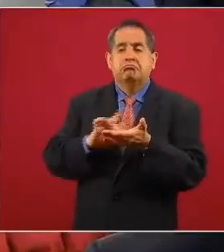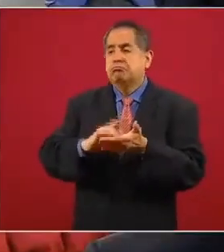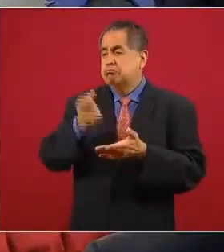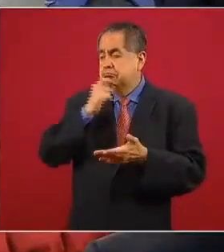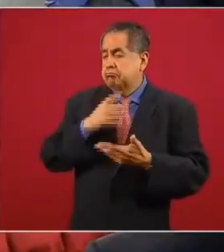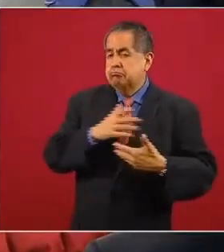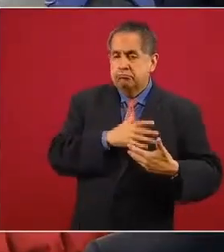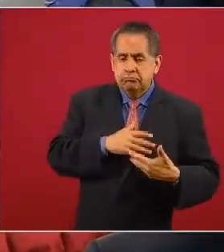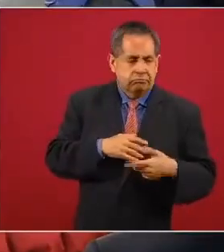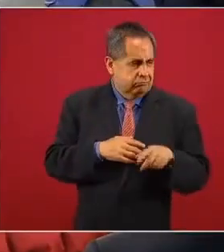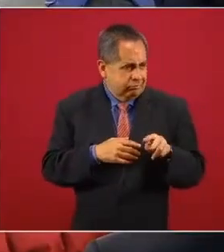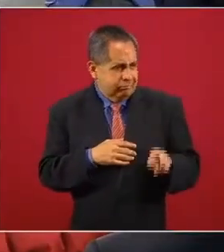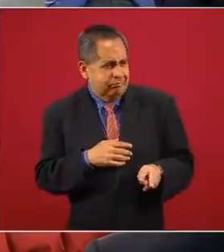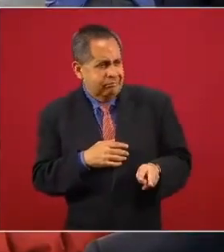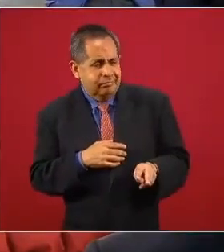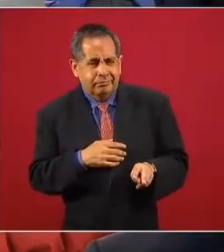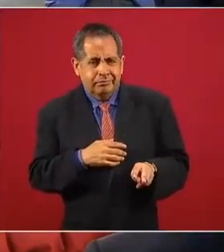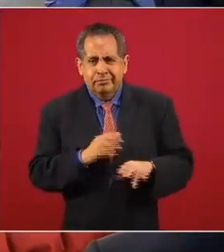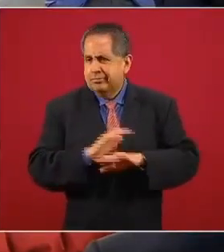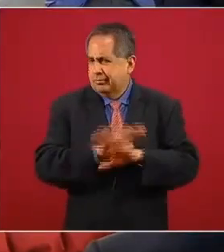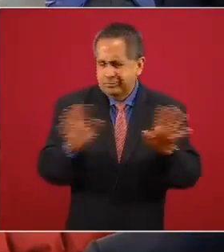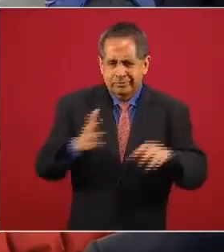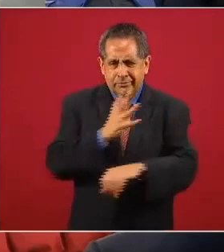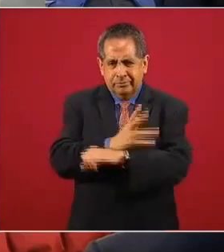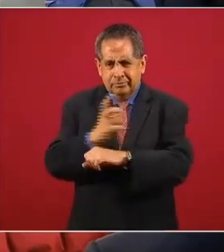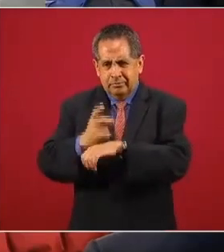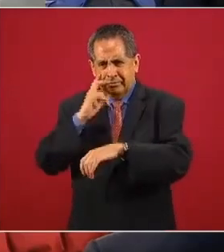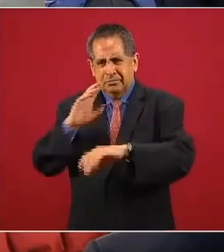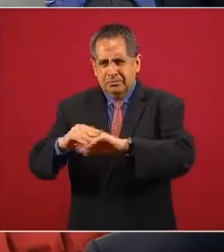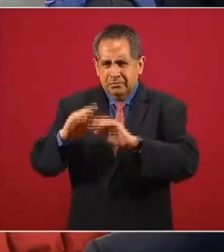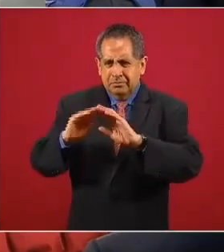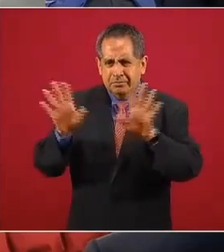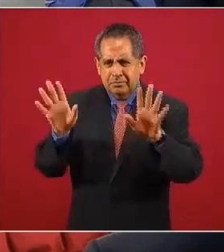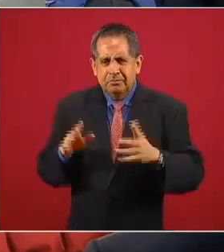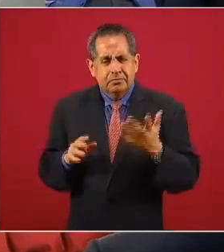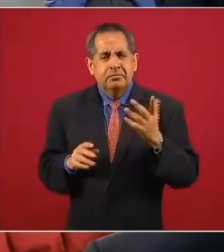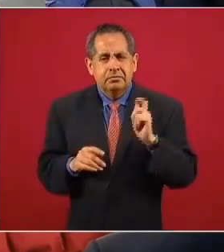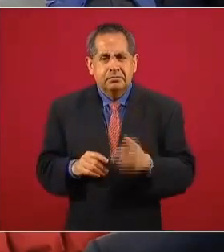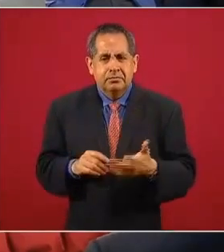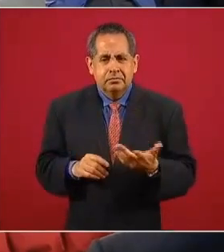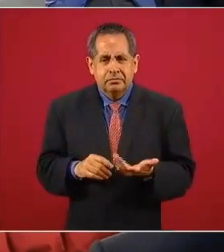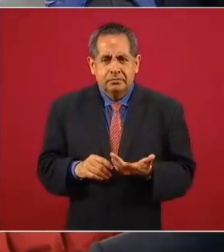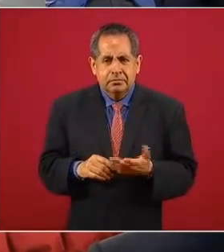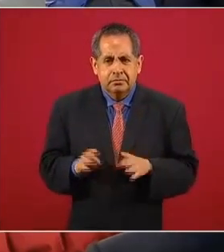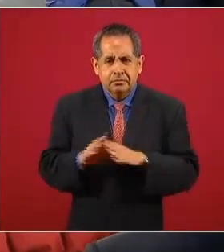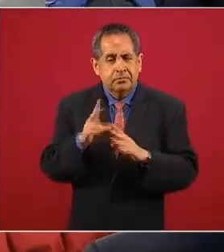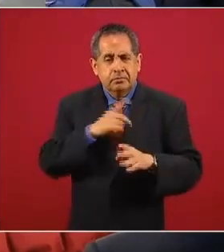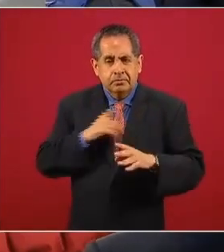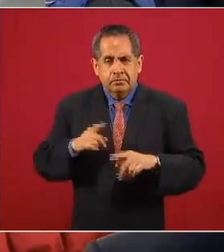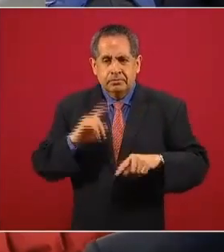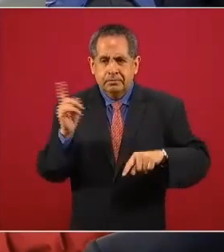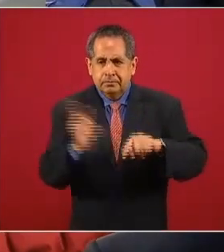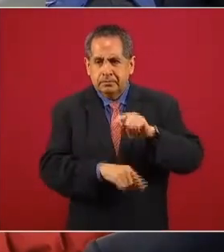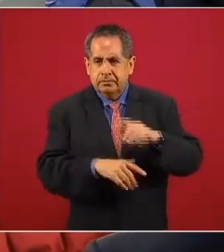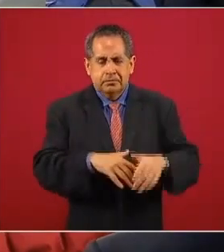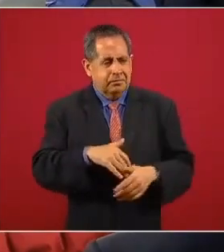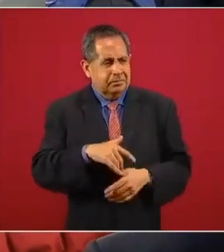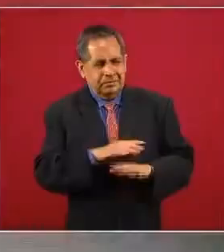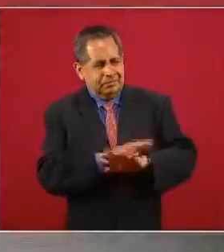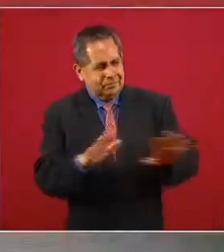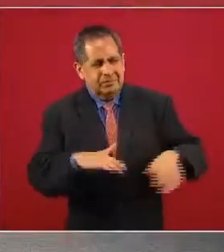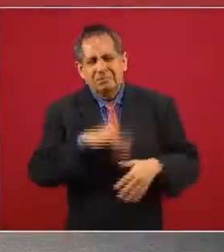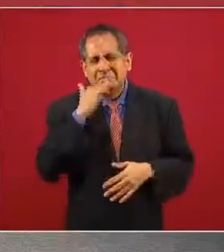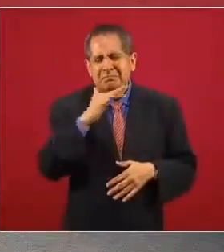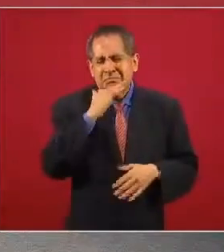pues vamos a transparentar, vamos a limpiar de corrupción todo el